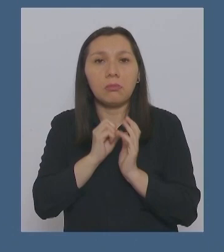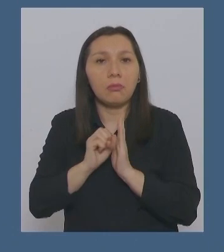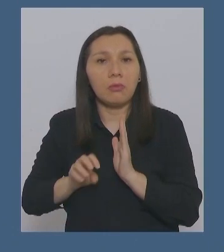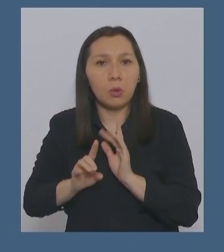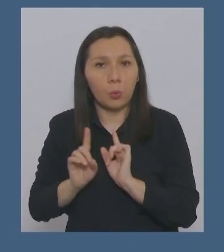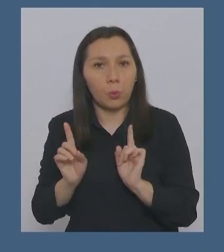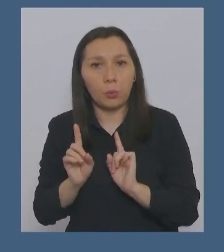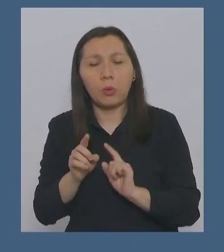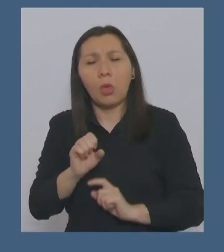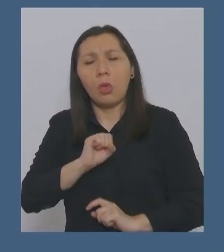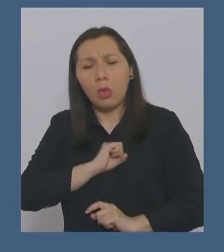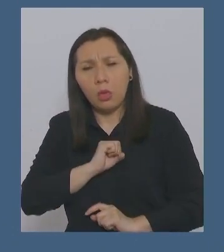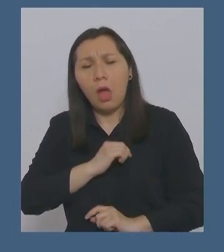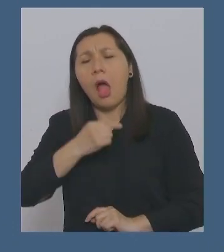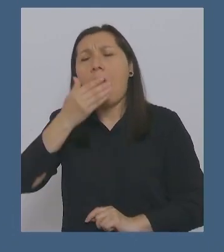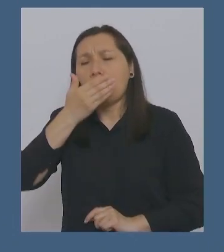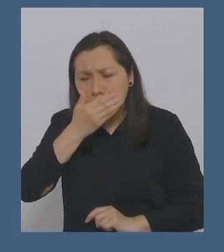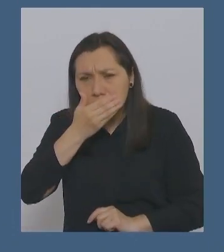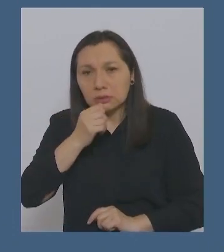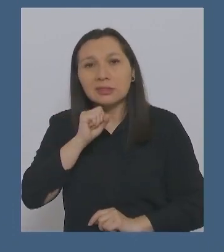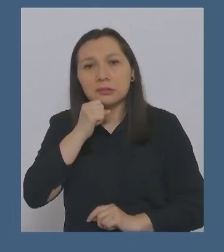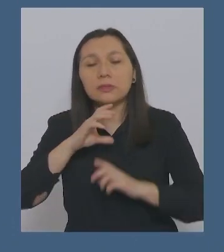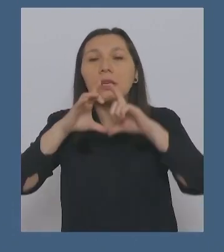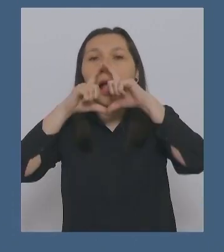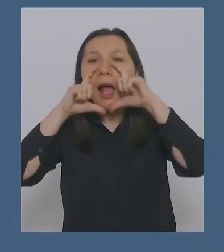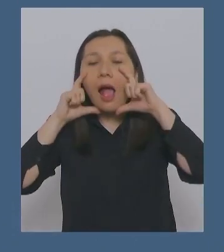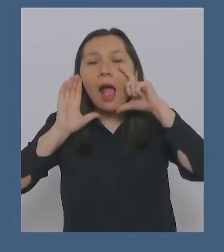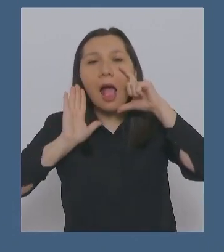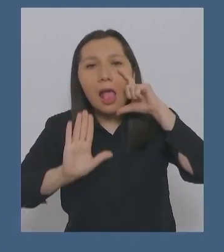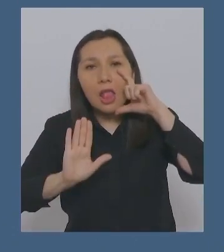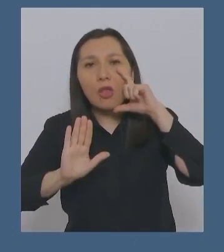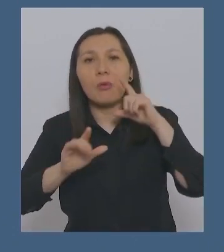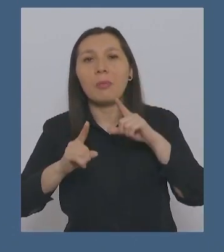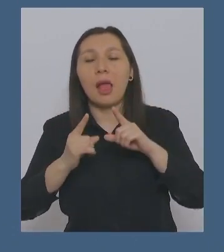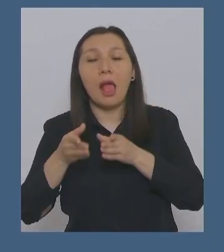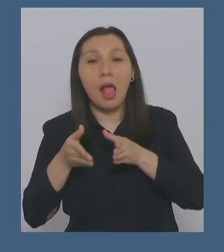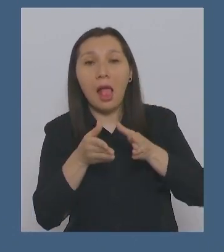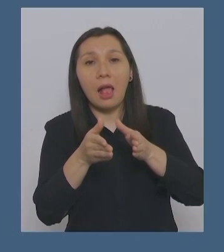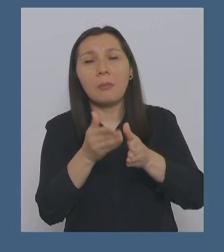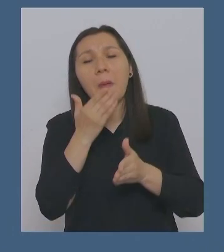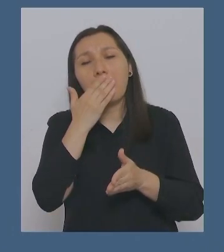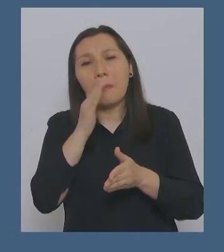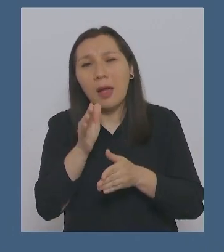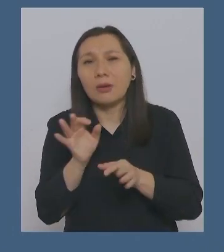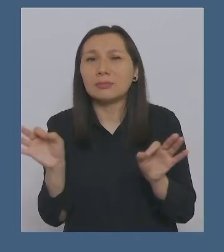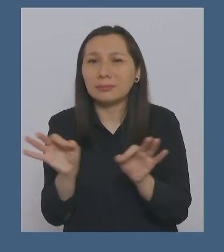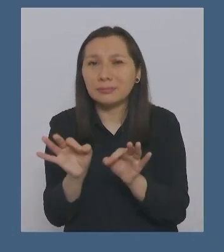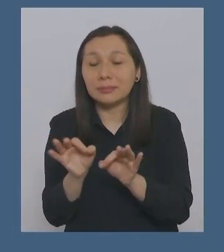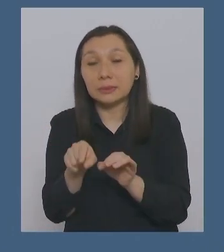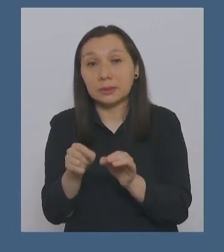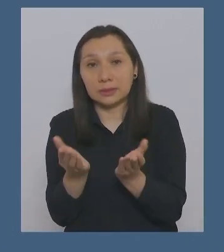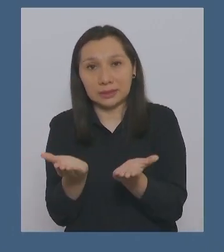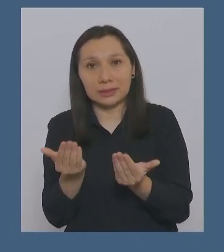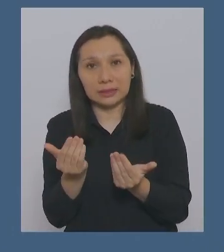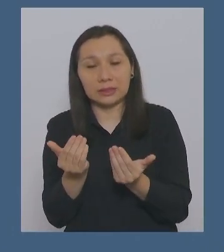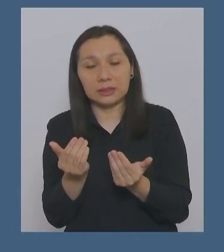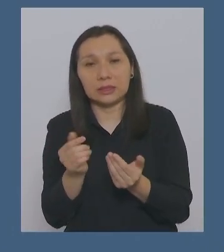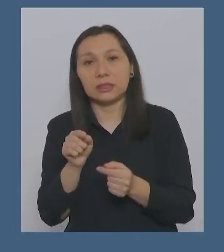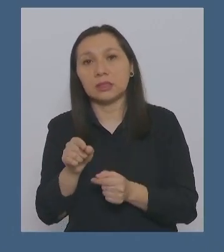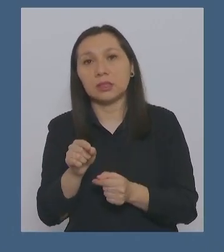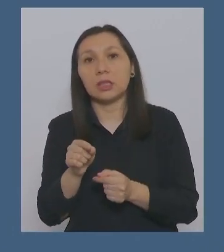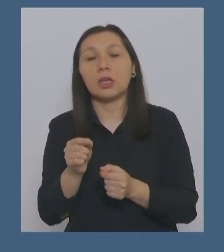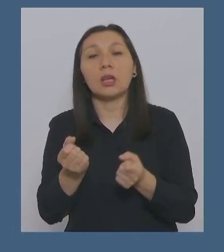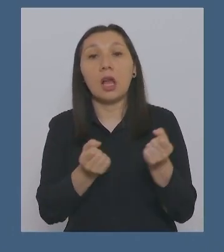Si toses o estornudas, debes mantener la mascarilla puesta. En el trayecto se aconseja también, si es necesario, si usa